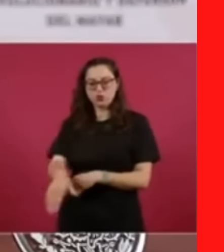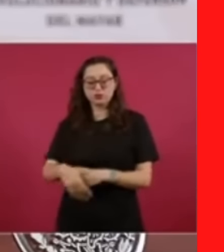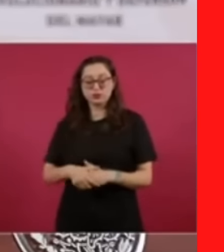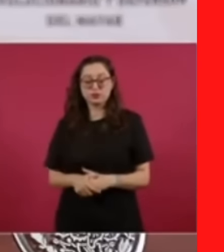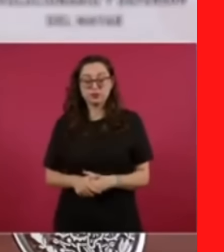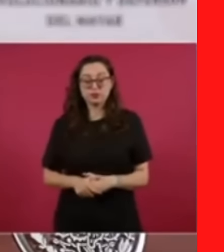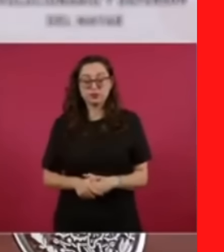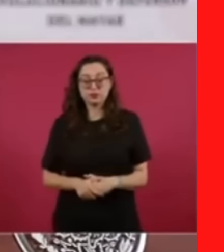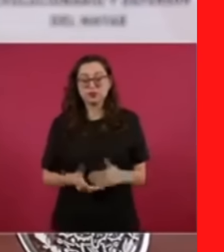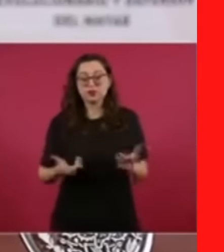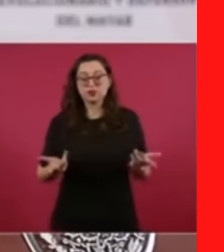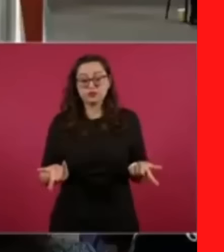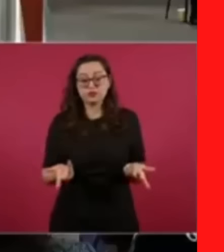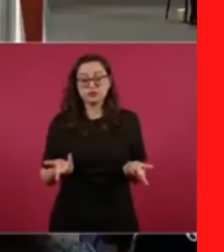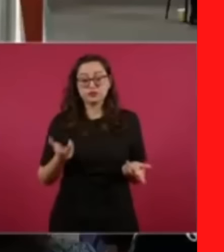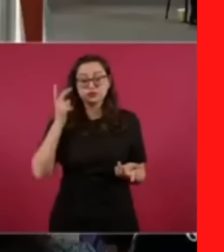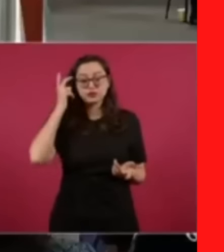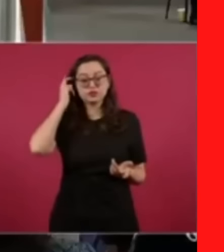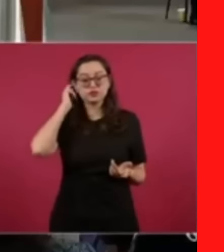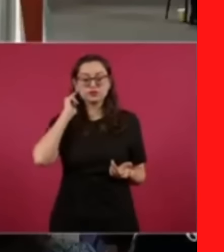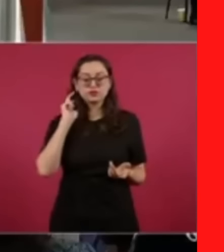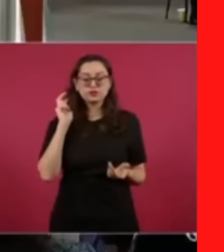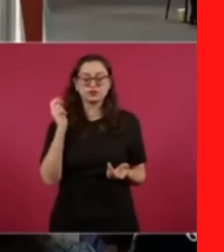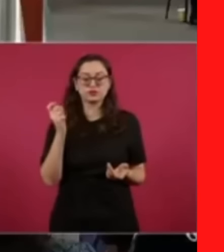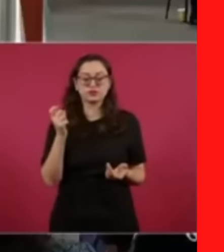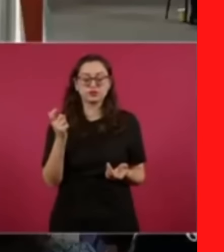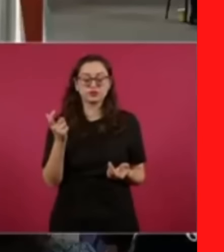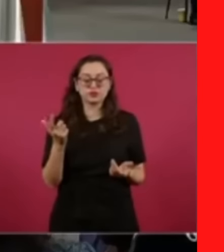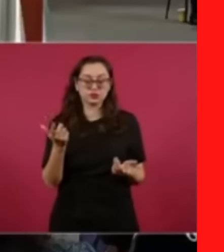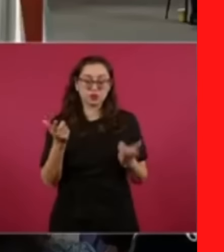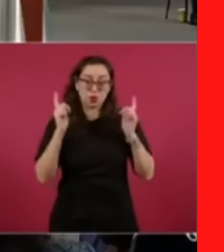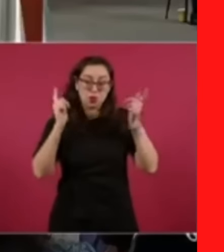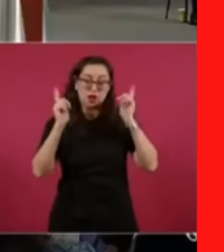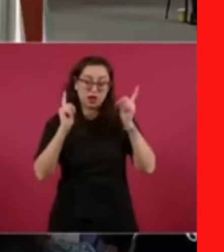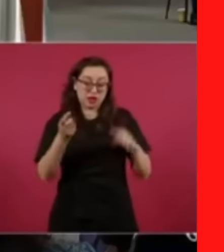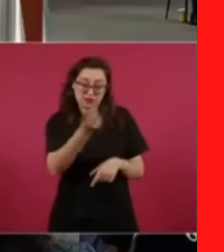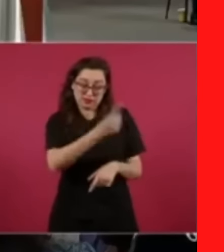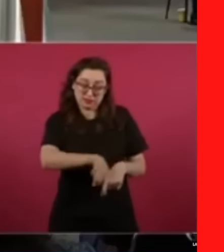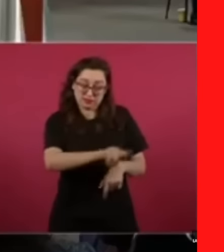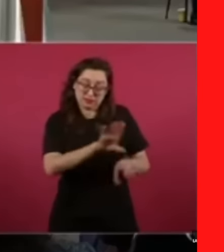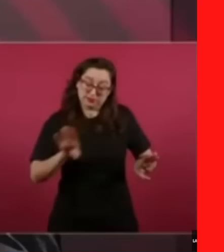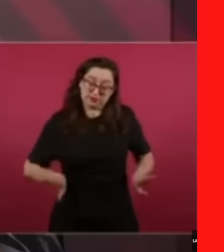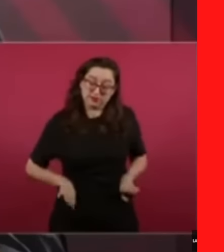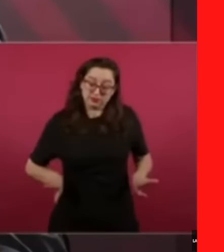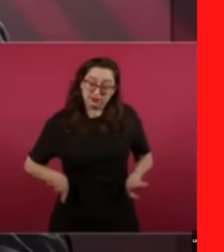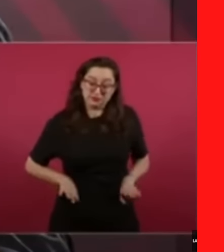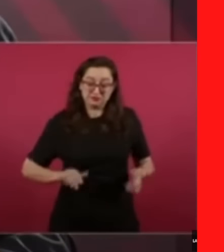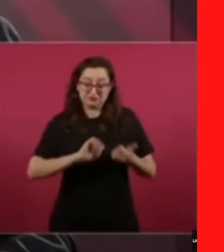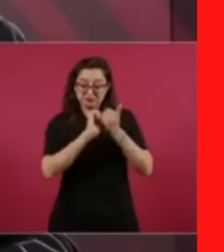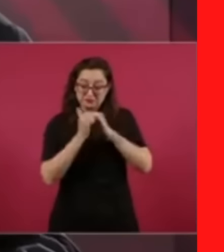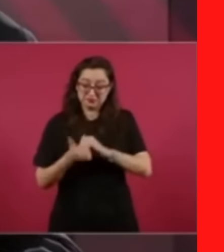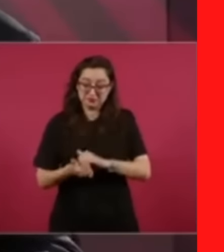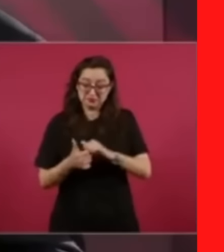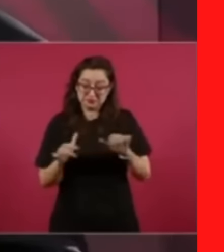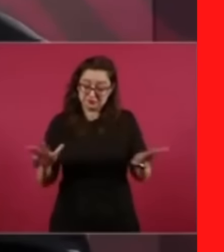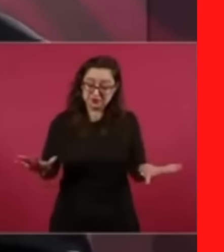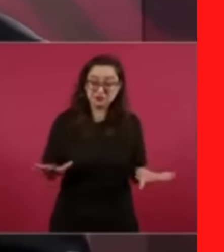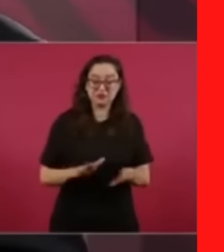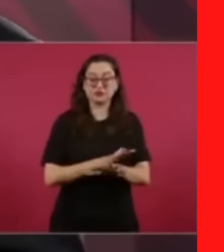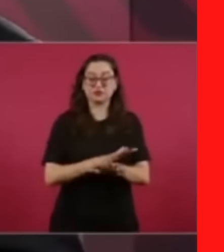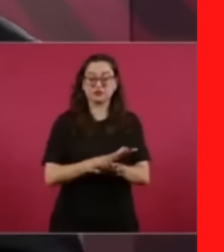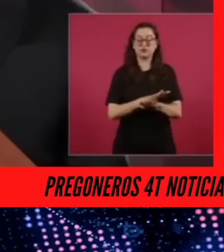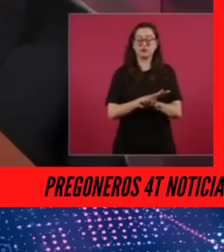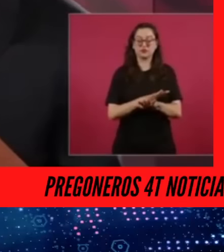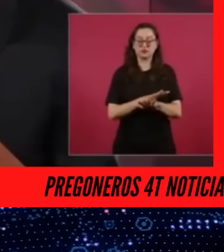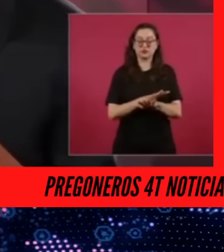Entonces, ojalá y cambie, hay forma